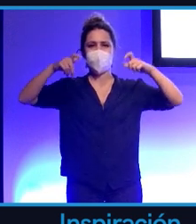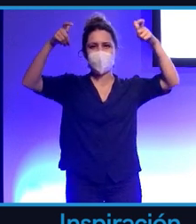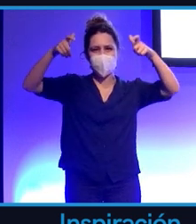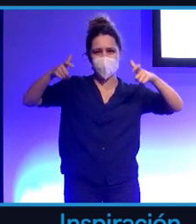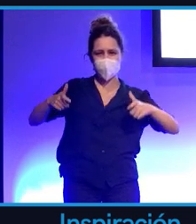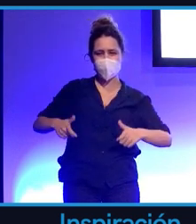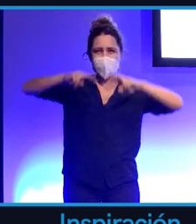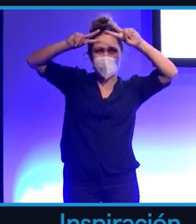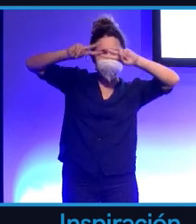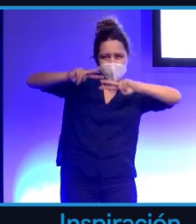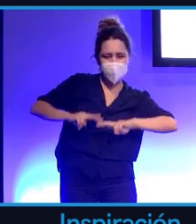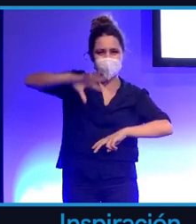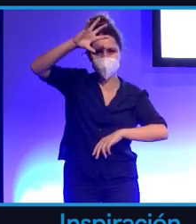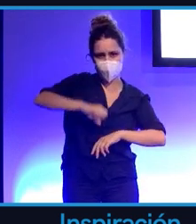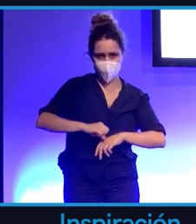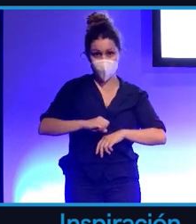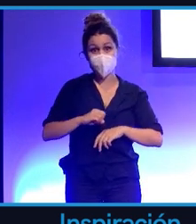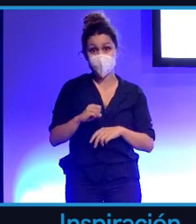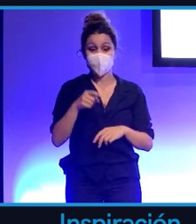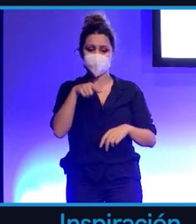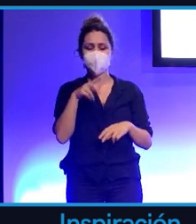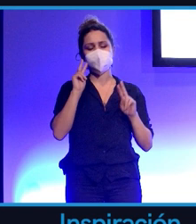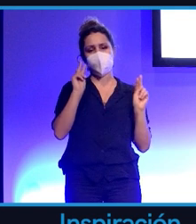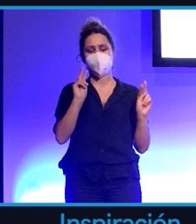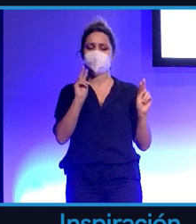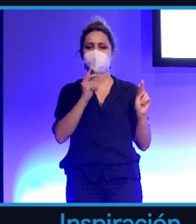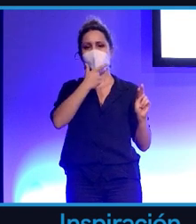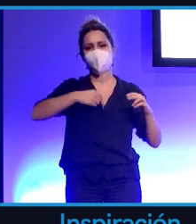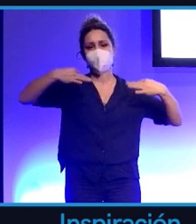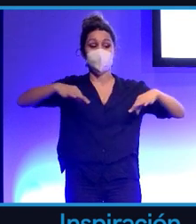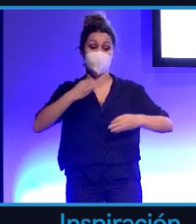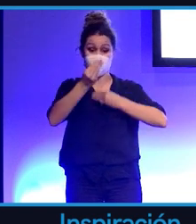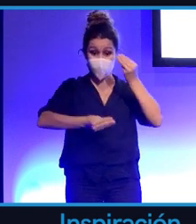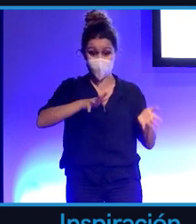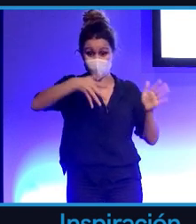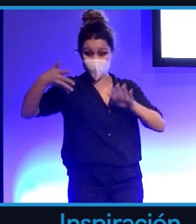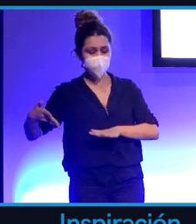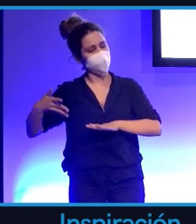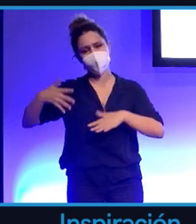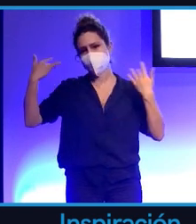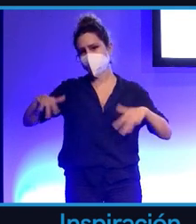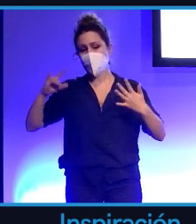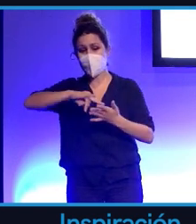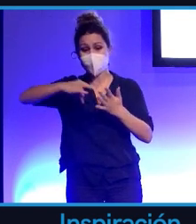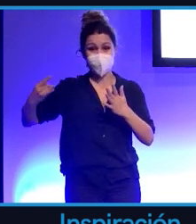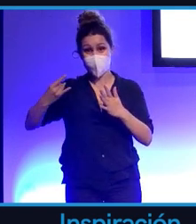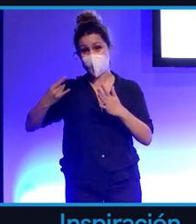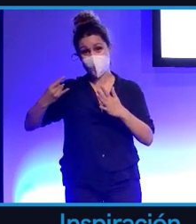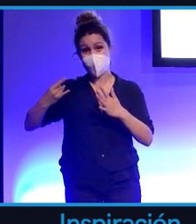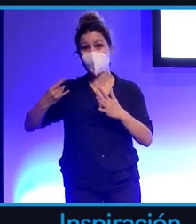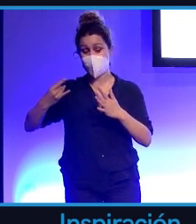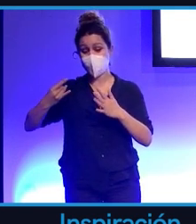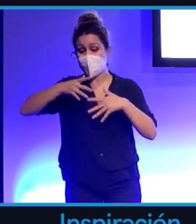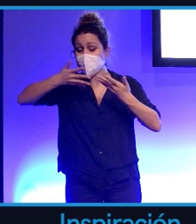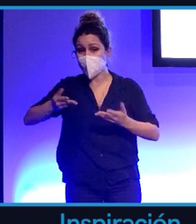a nosotros. Esto así puede parecer sencillo, es difícil de hacer porque entraña unos retos tecnológicos que a día de hoy no